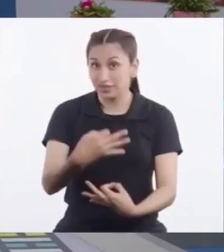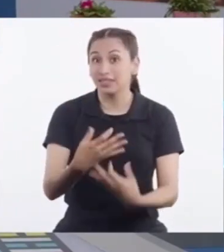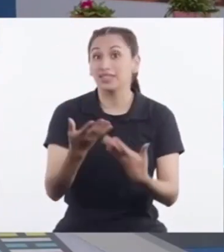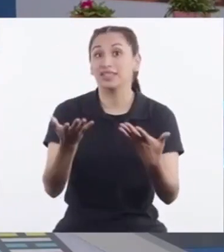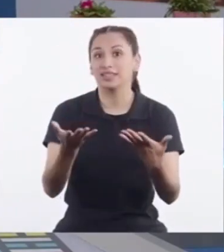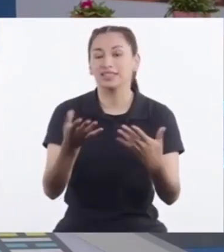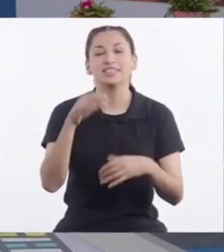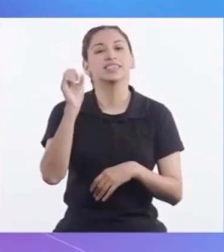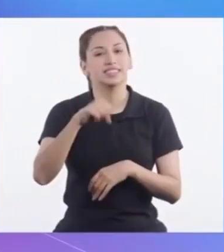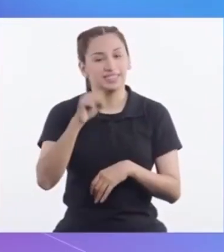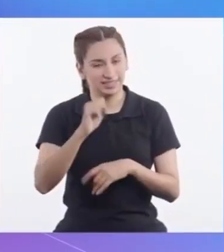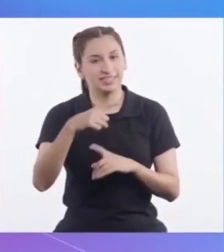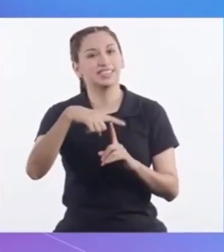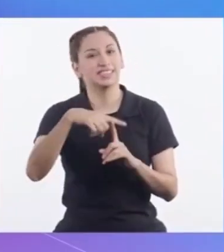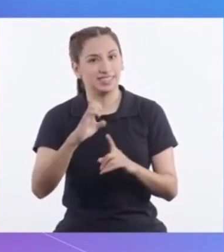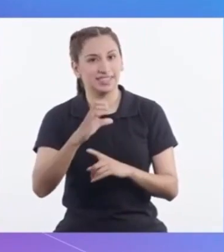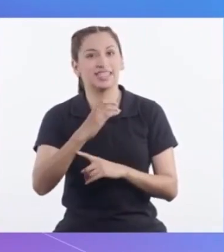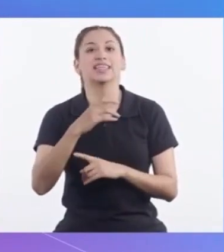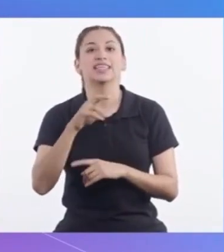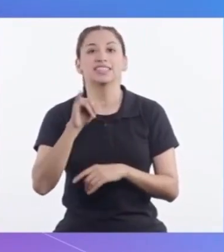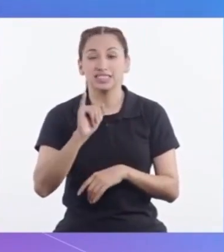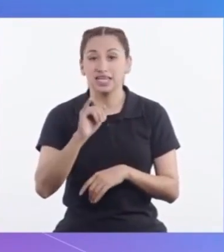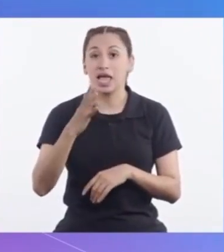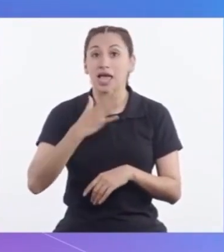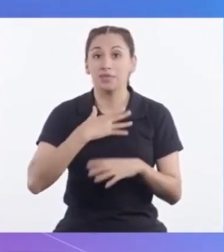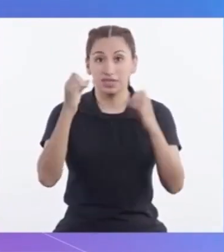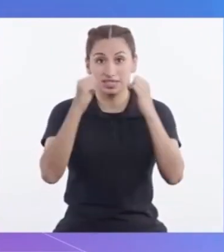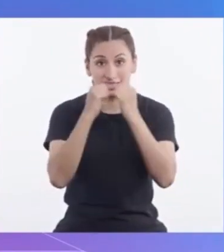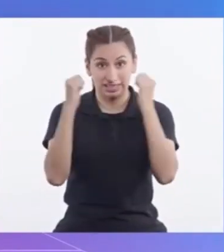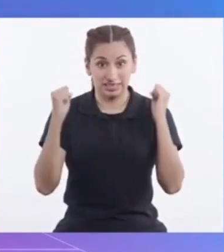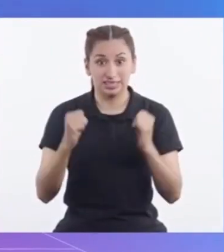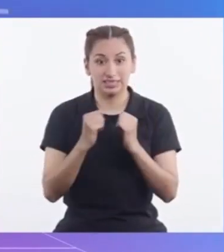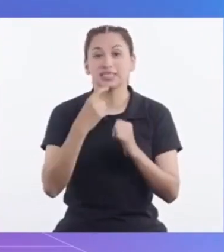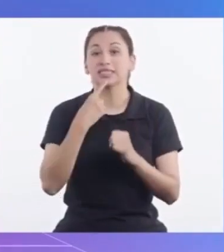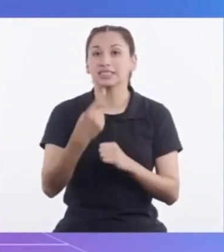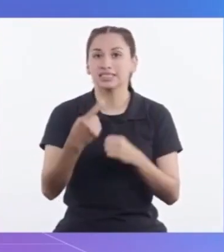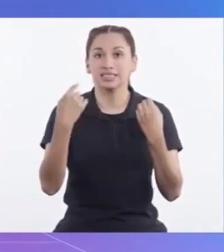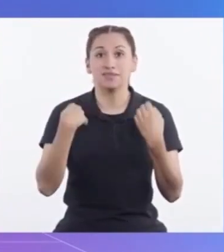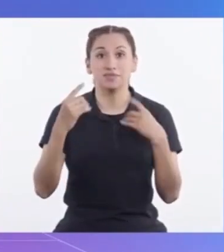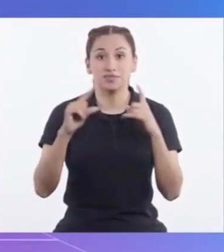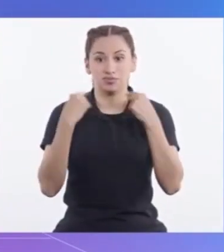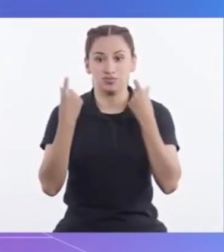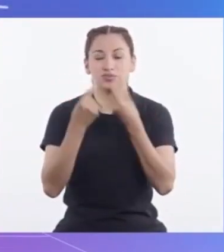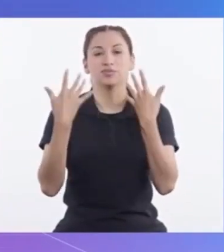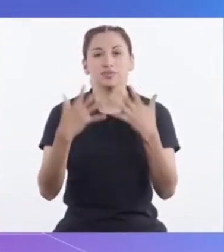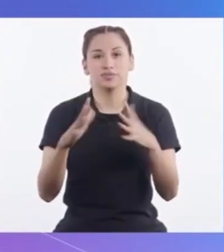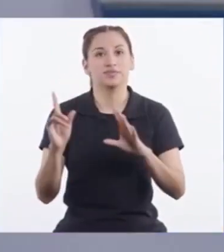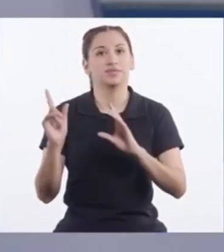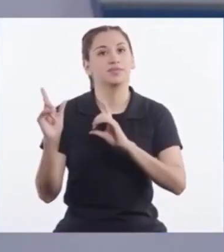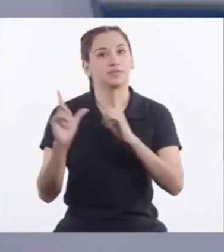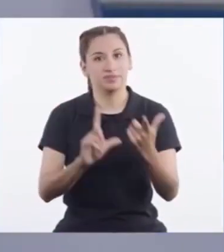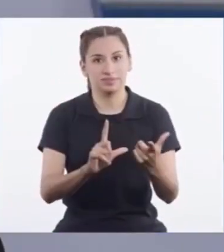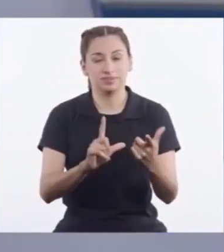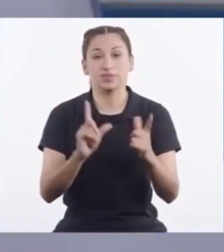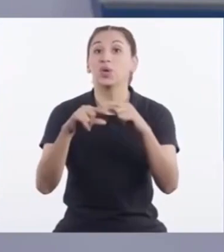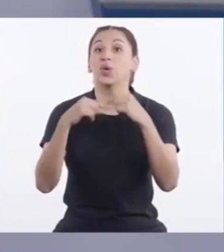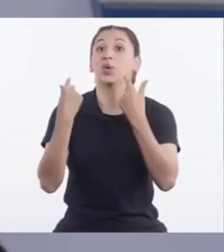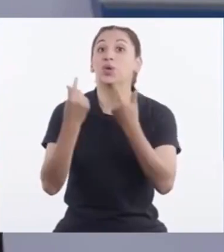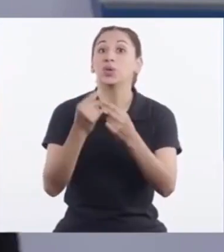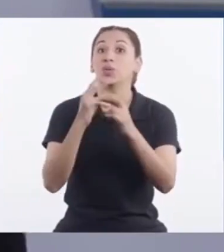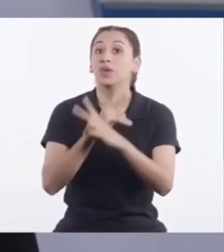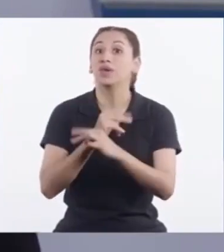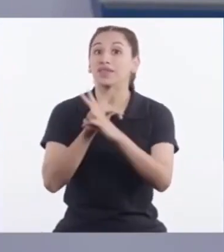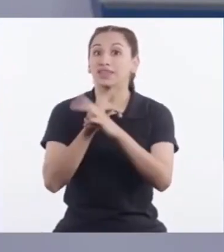¿Cierto? Sí, Techi Mi sistema me indica Que nuestro equipo Está listo ¡Equipo